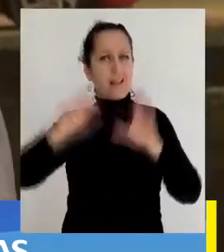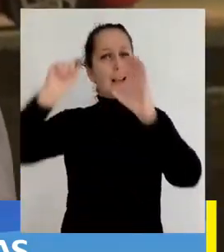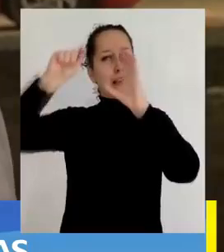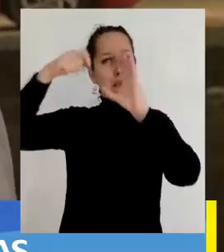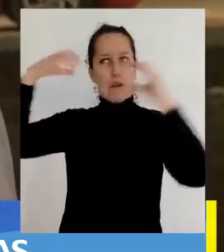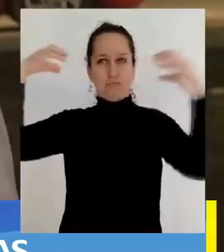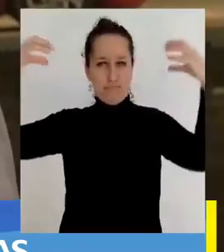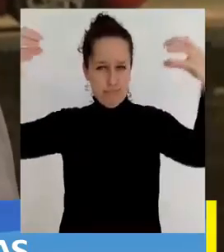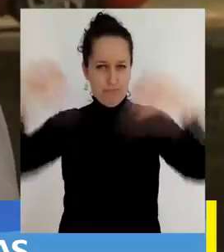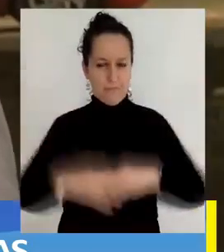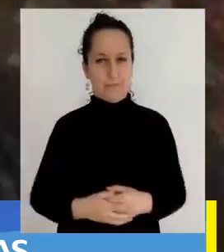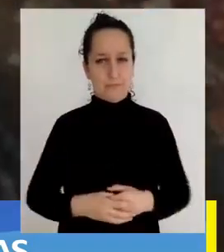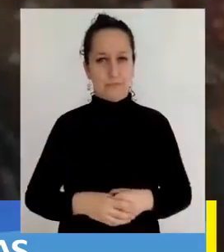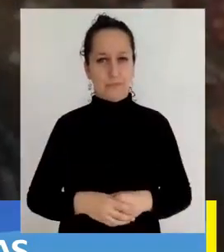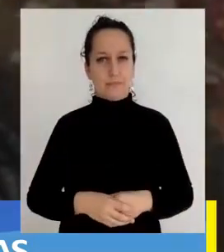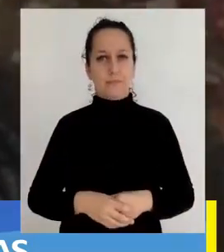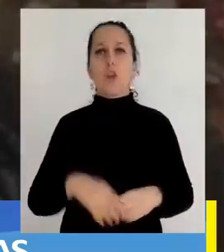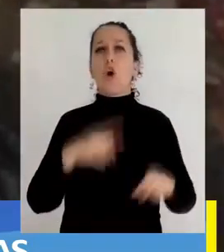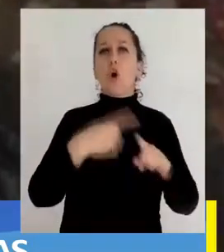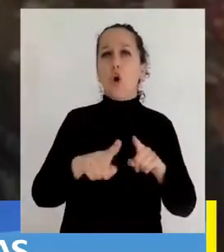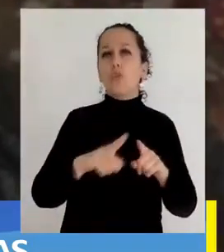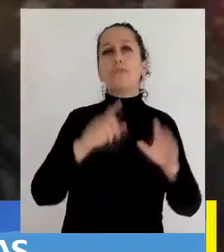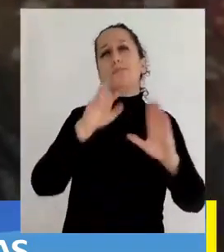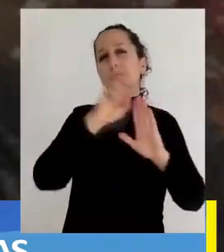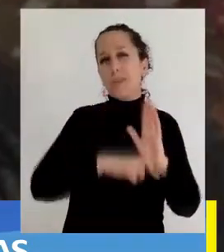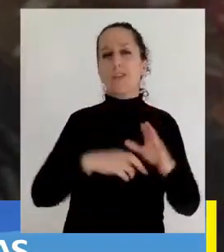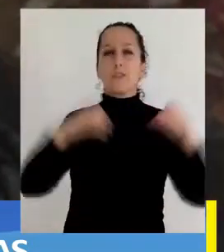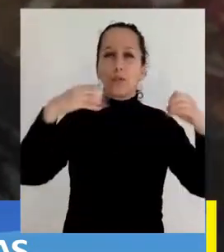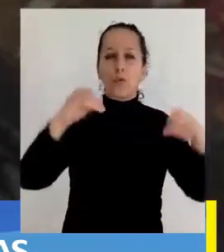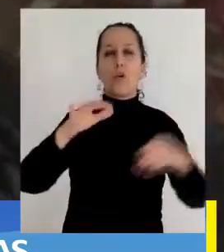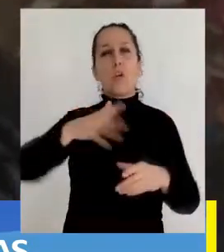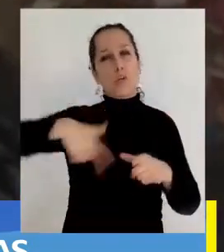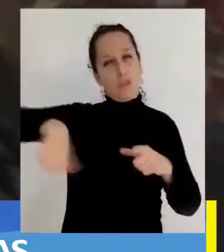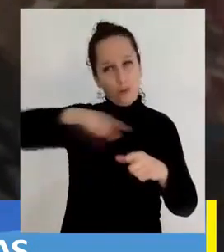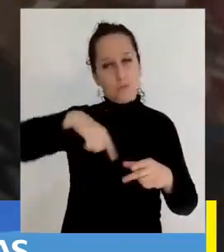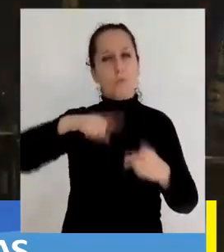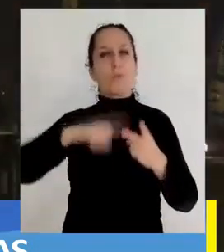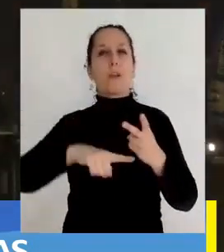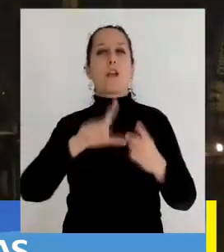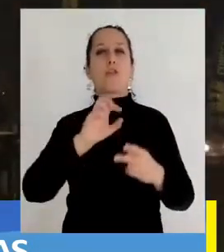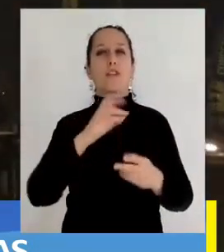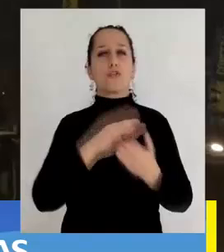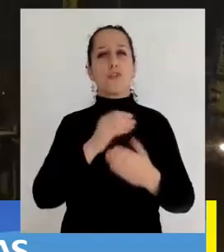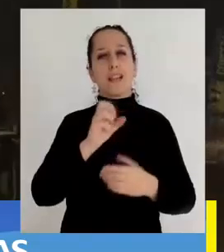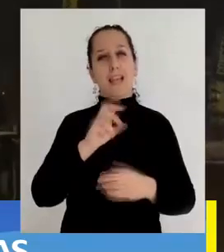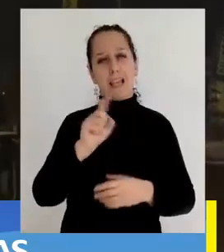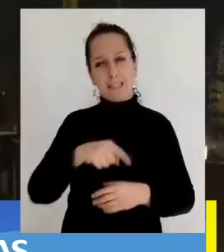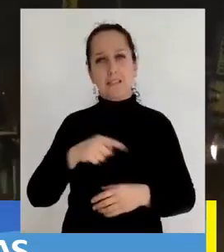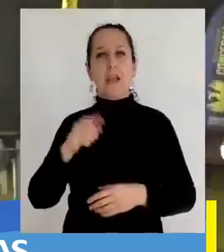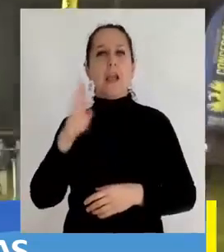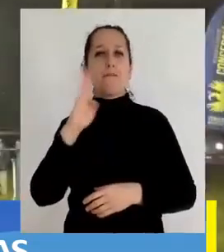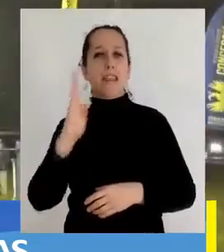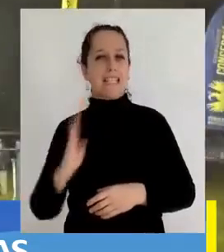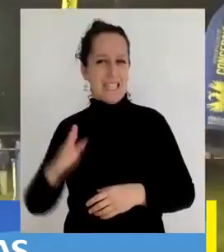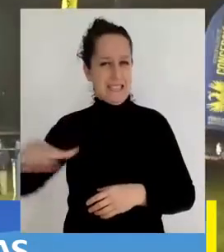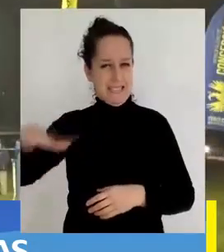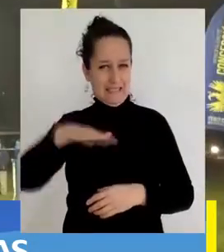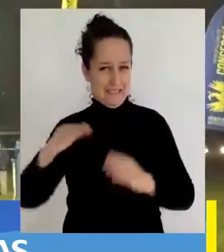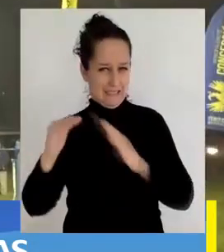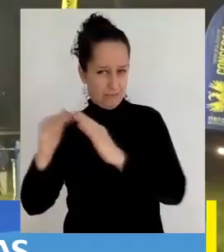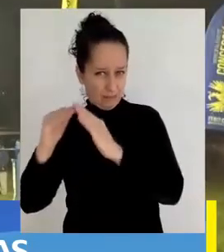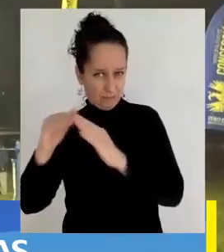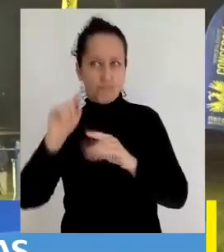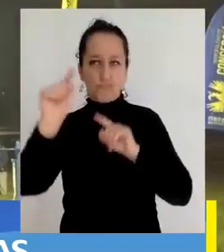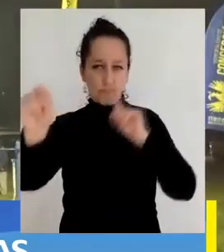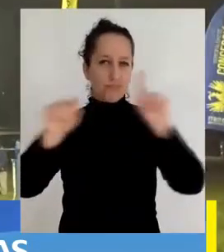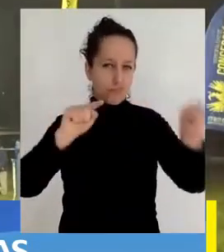operaciones, además de otros proyectos de iluminación para el sector Lorenzo Arenas, Laguna Redonda, Barrio Brasil y de recuperación de espacios